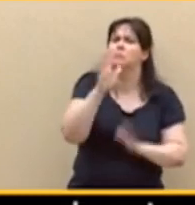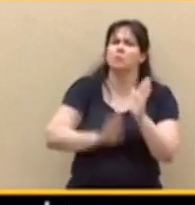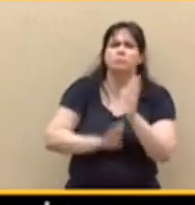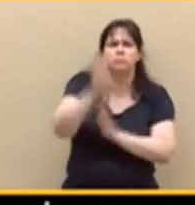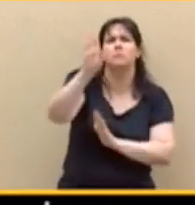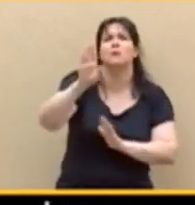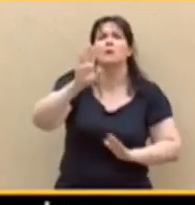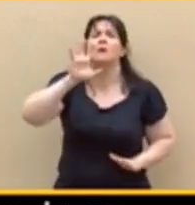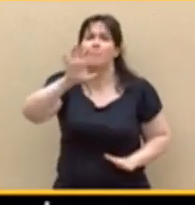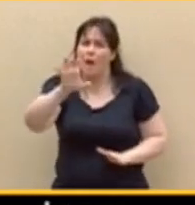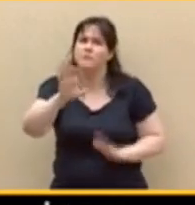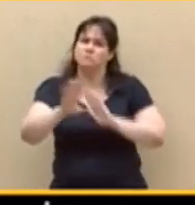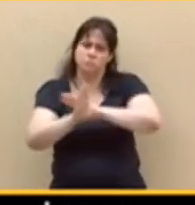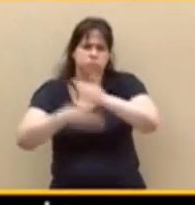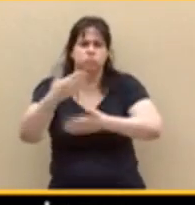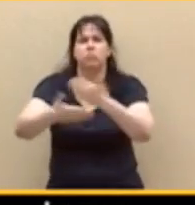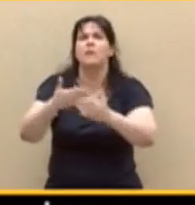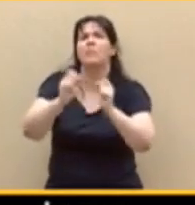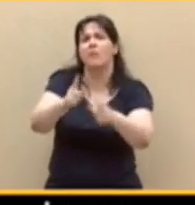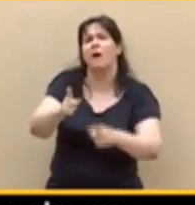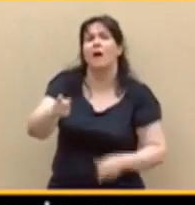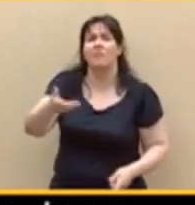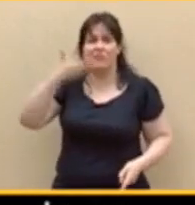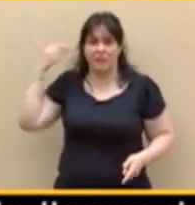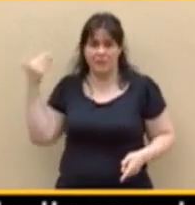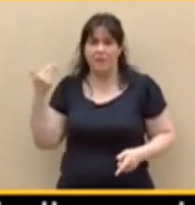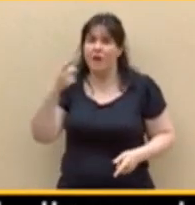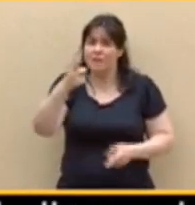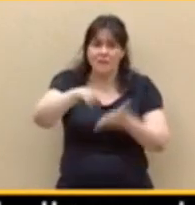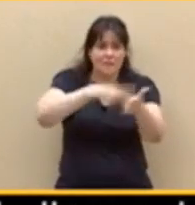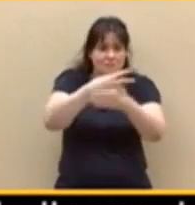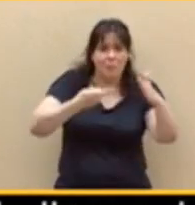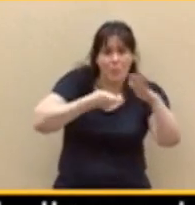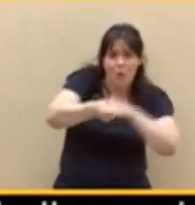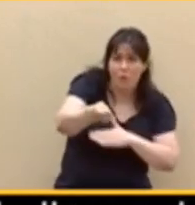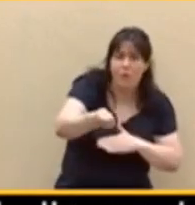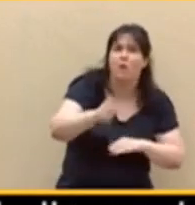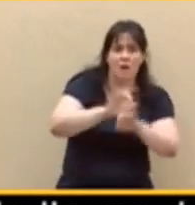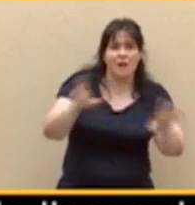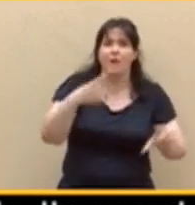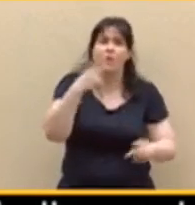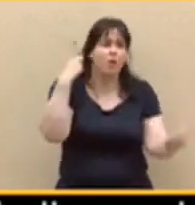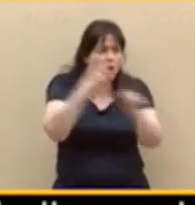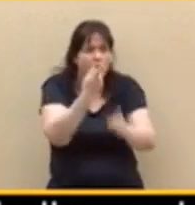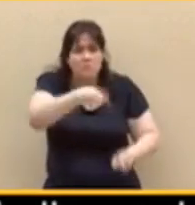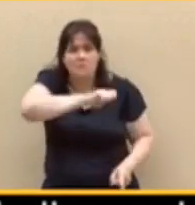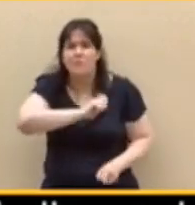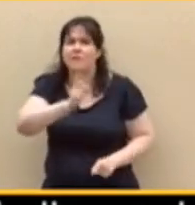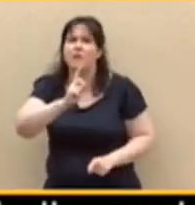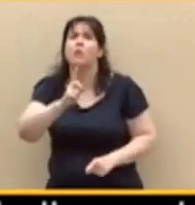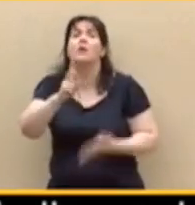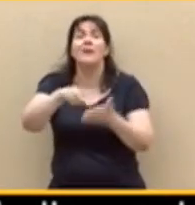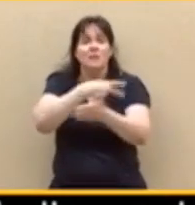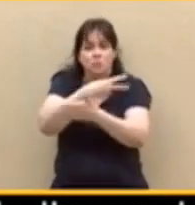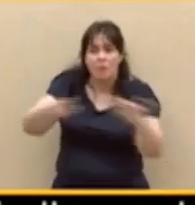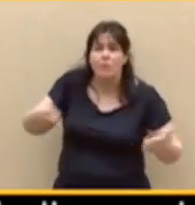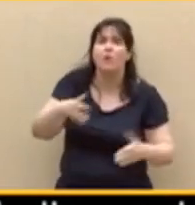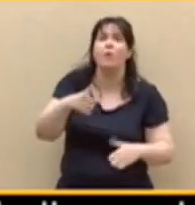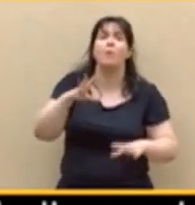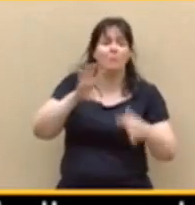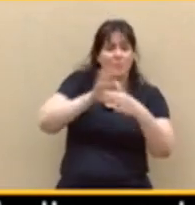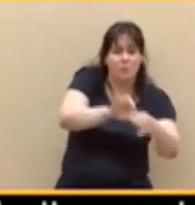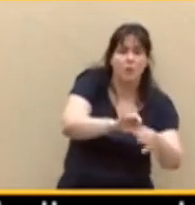de dignidad. Esta moción, muy claramente se lo digo, no es una moción contra España, es una moción por España y contra el Partido